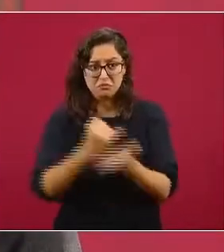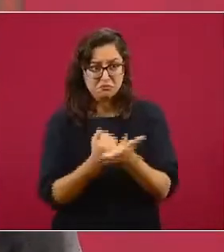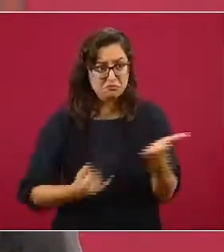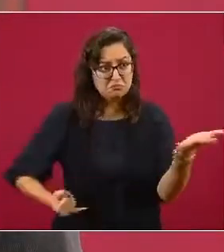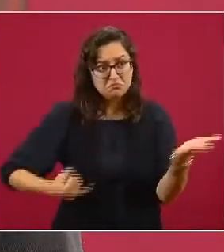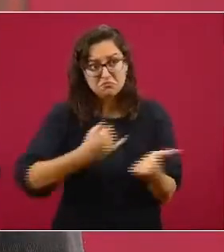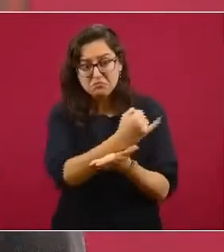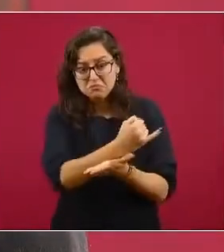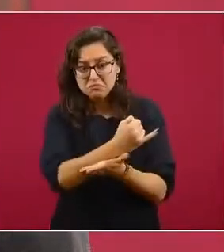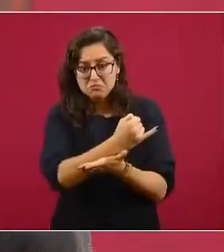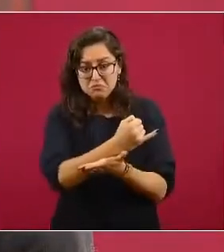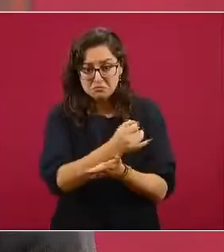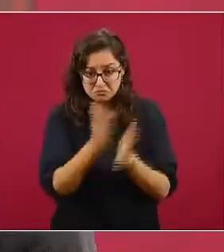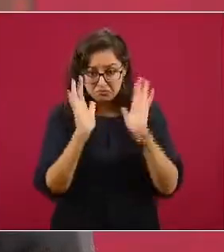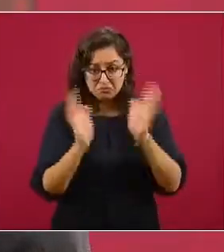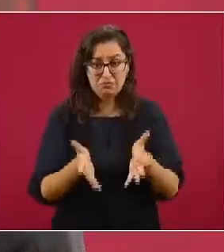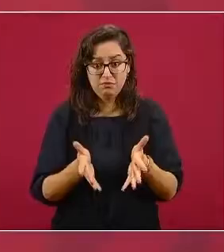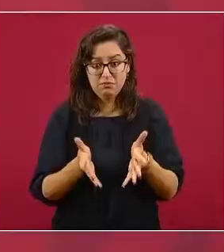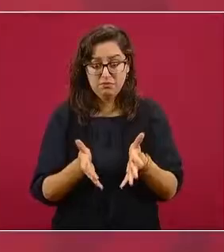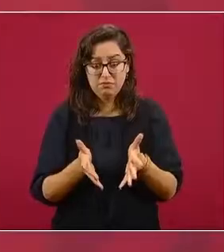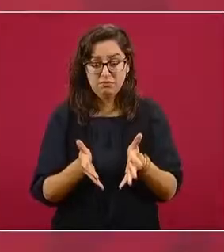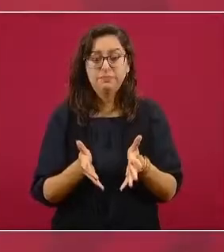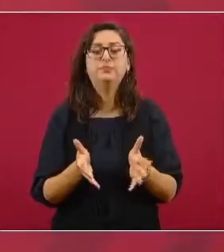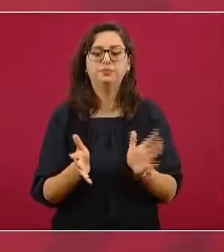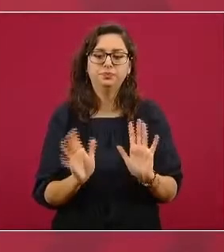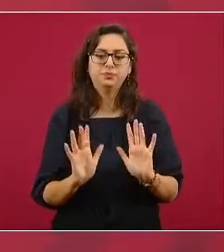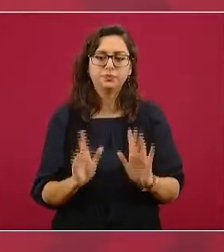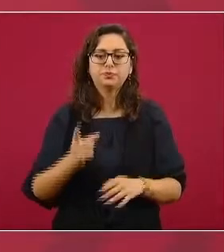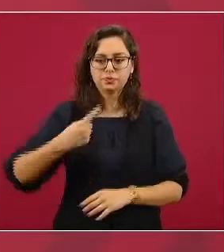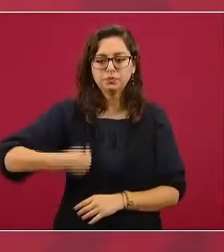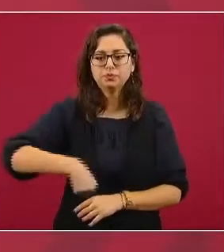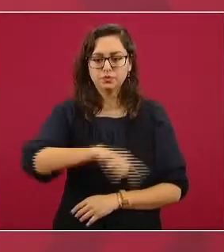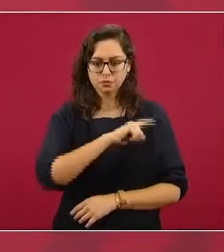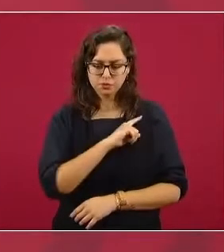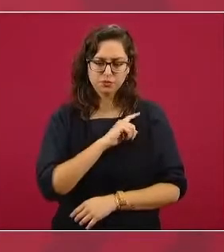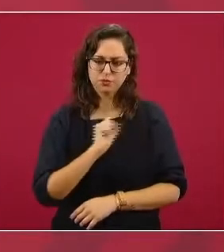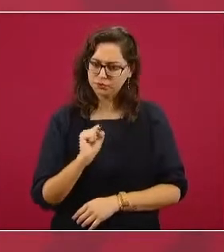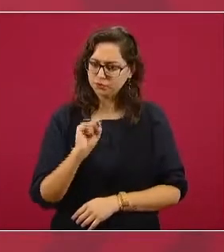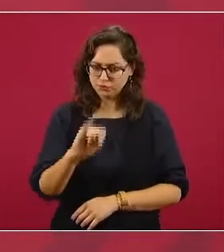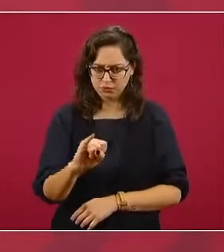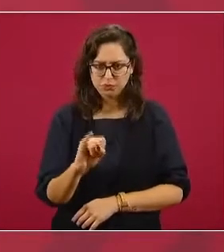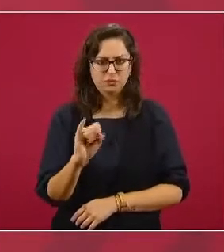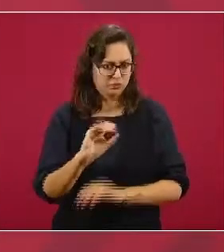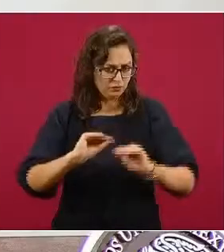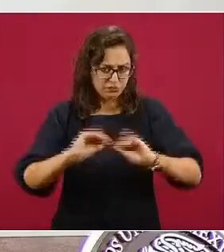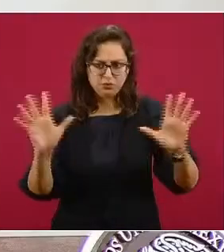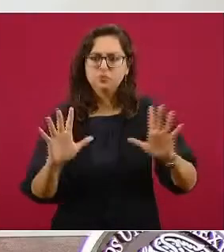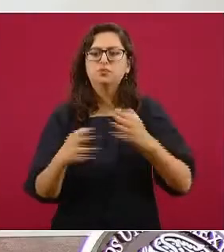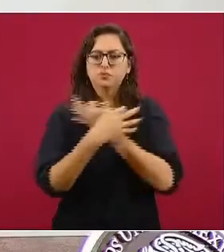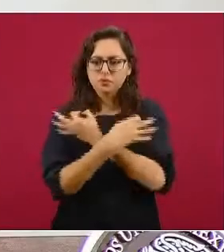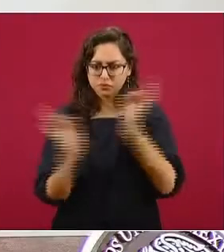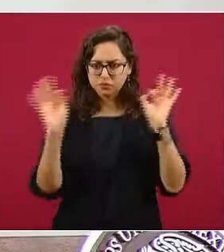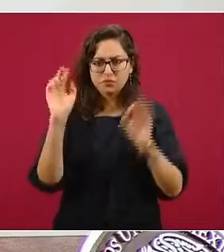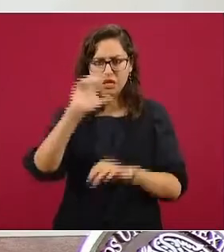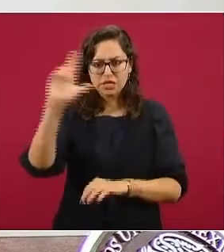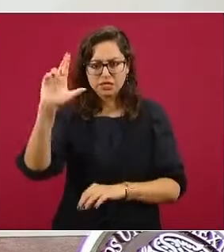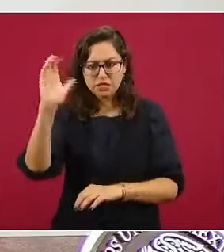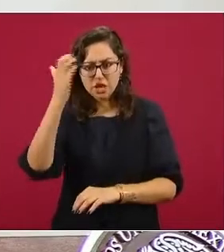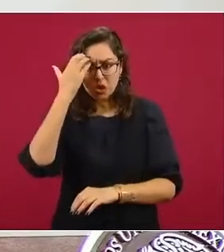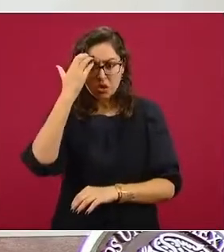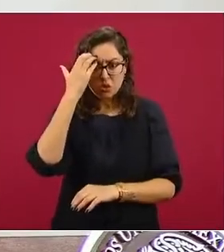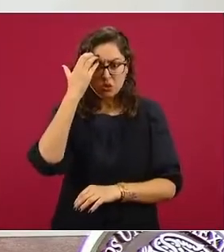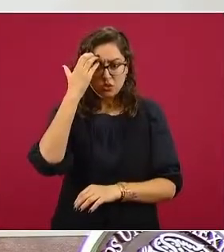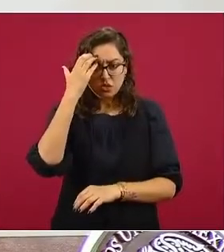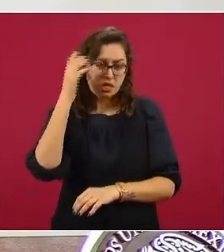nos vamos a pronunciar y a reconocer lo que